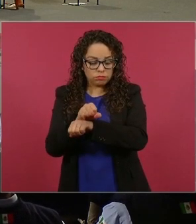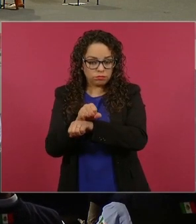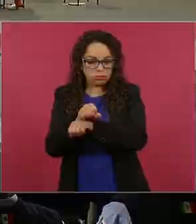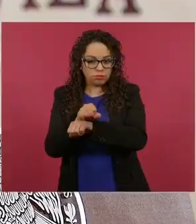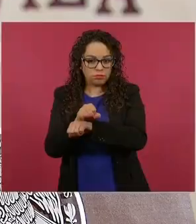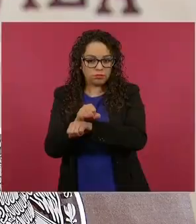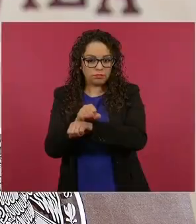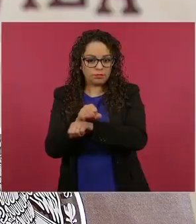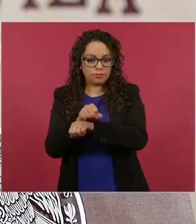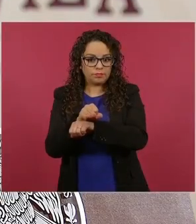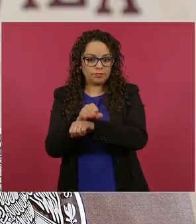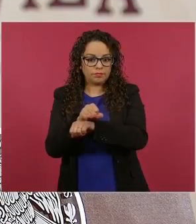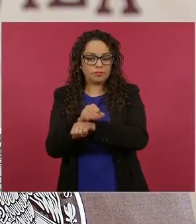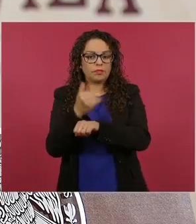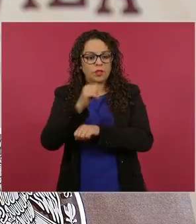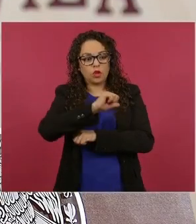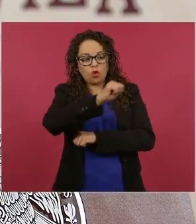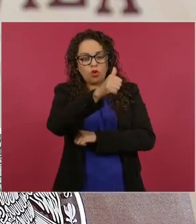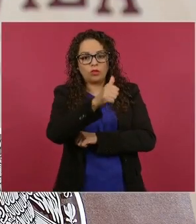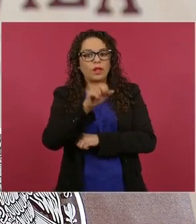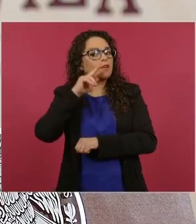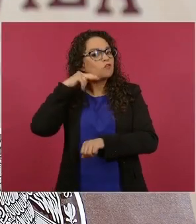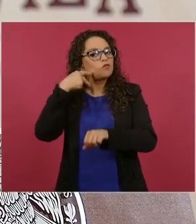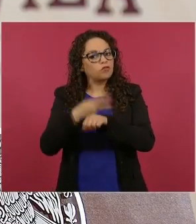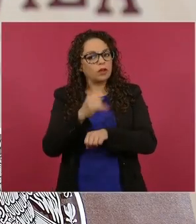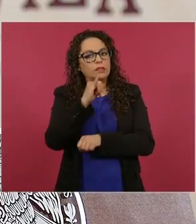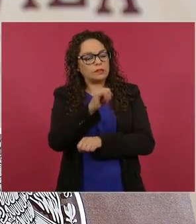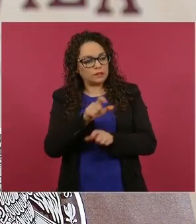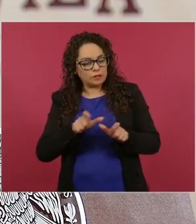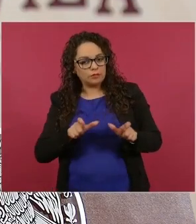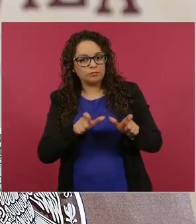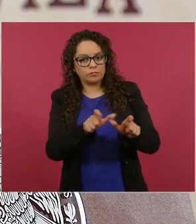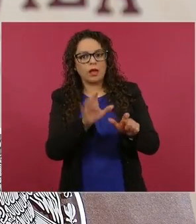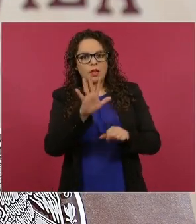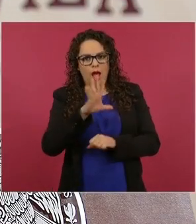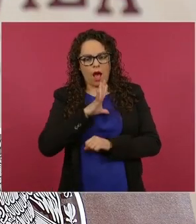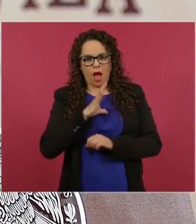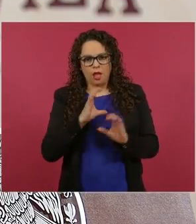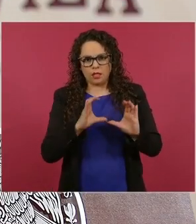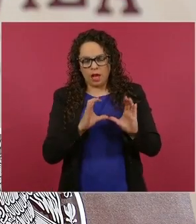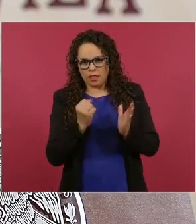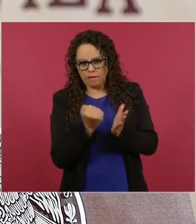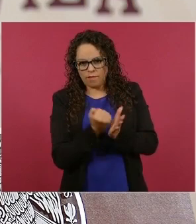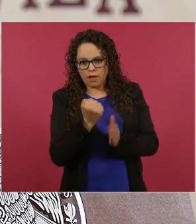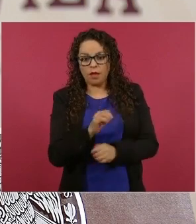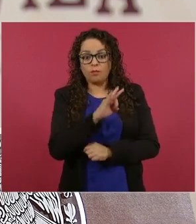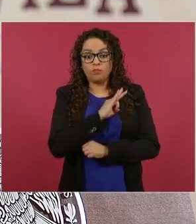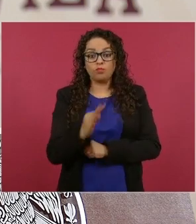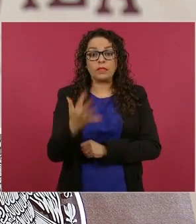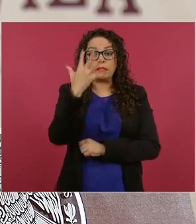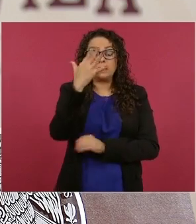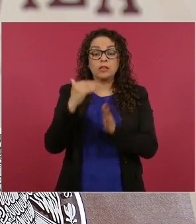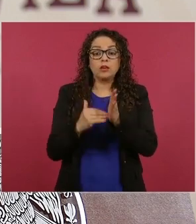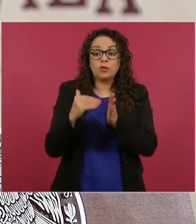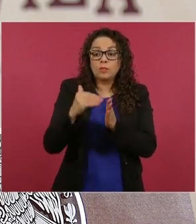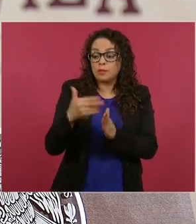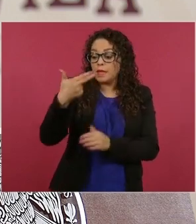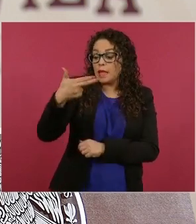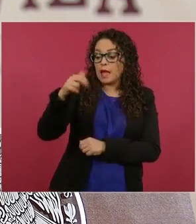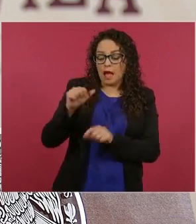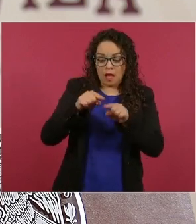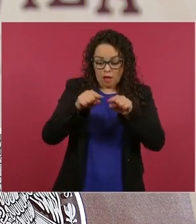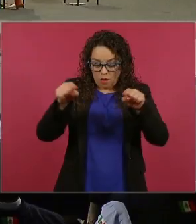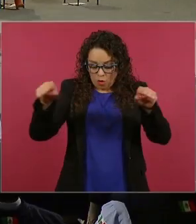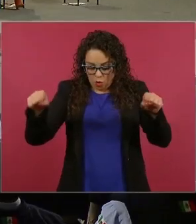las áreas destinadas voluntariamente certificadas y las nuevas áreas naturales podemos llegar a cinco millones de hectáreas y es un